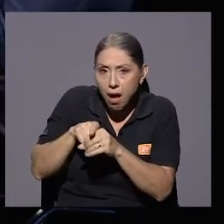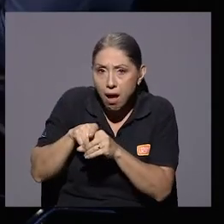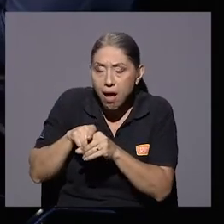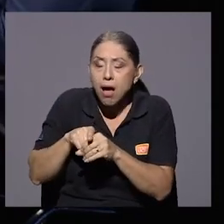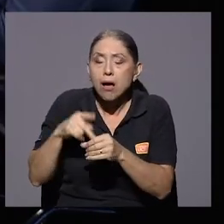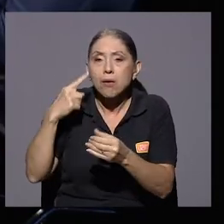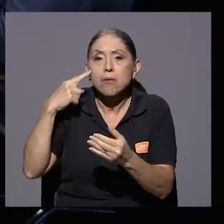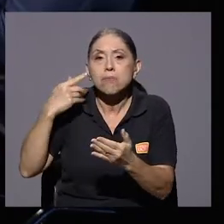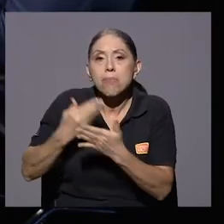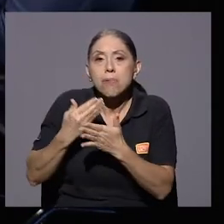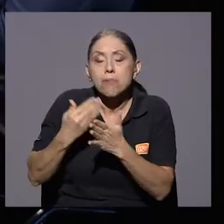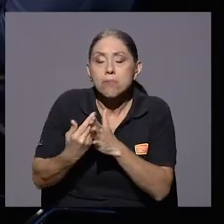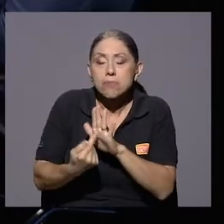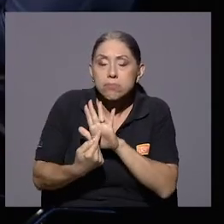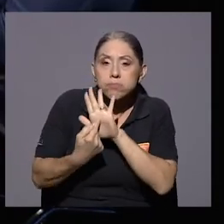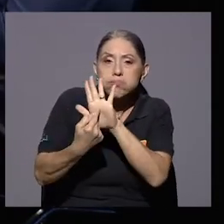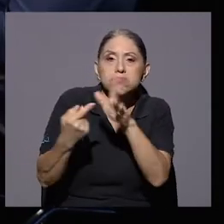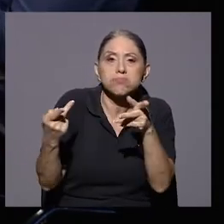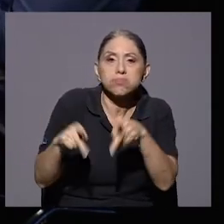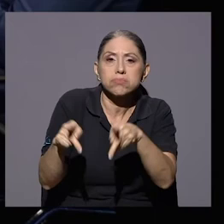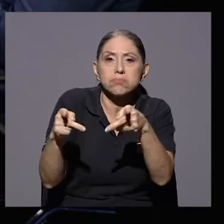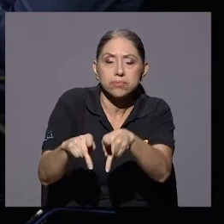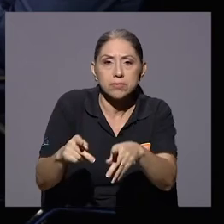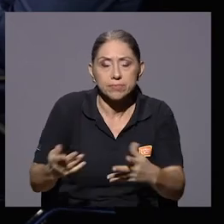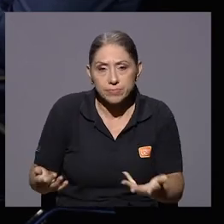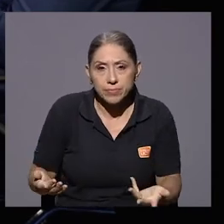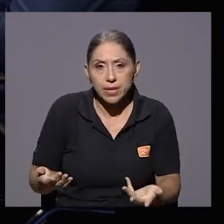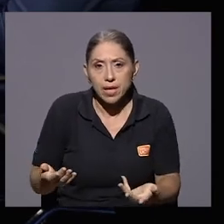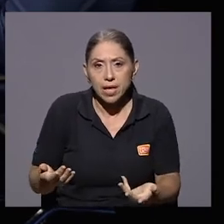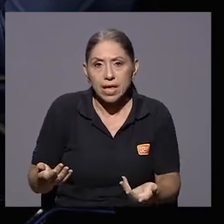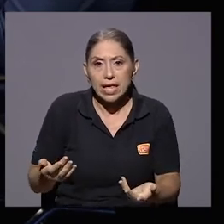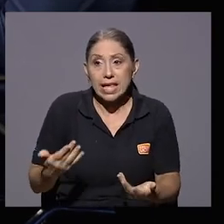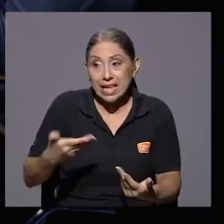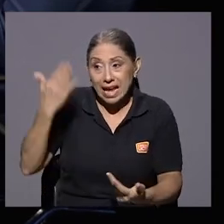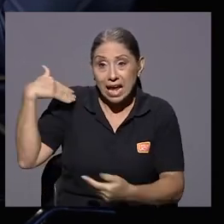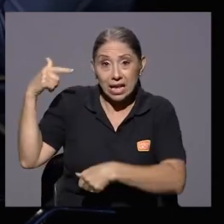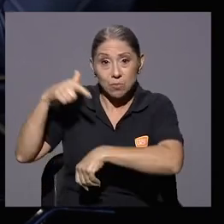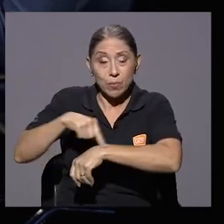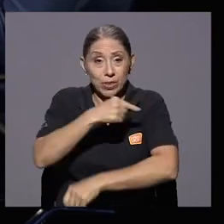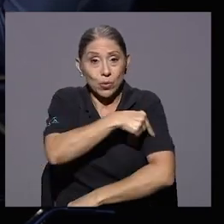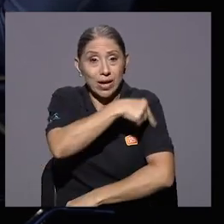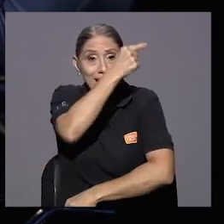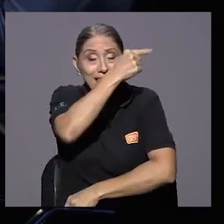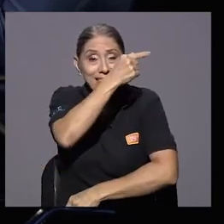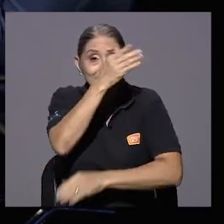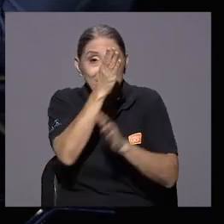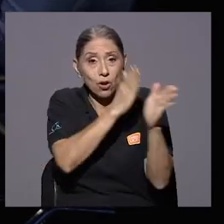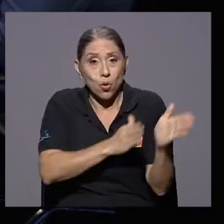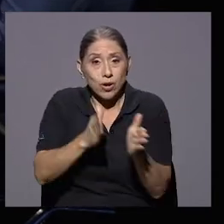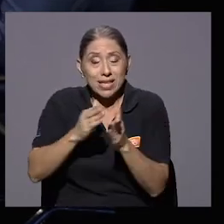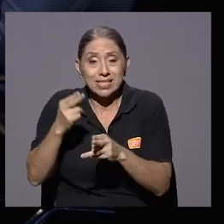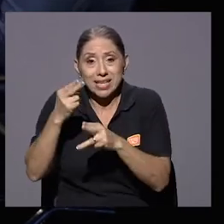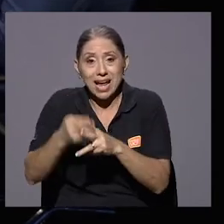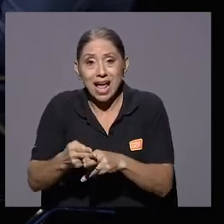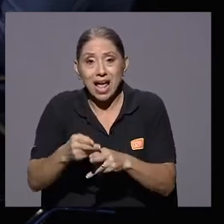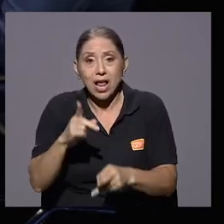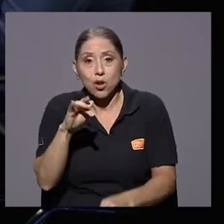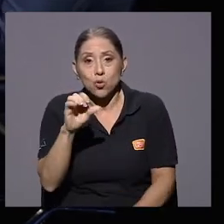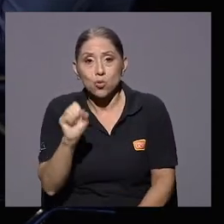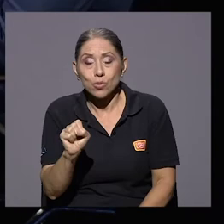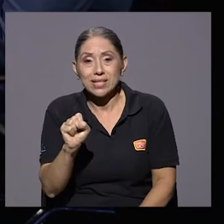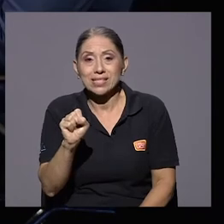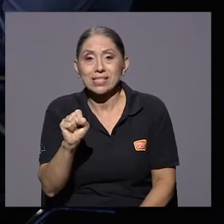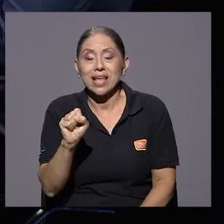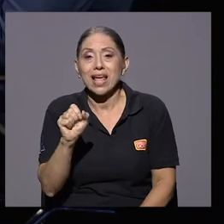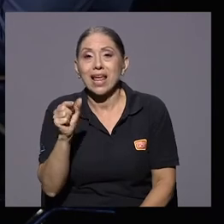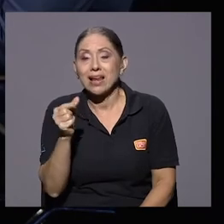fuimos parte de lo que logramos evidenciar y que en su momento el gerente de